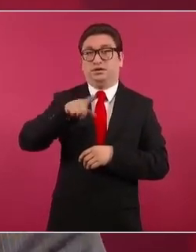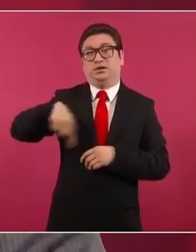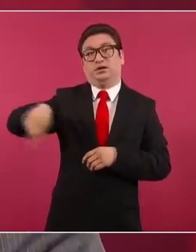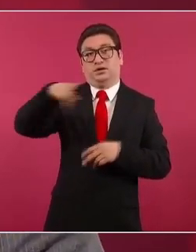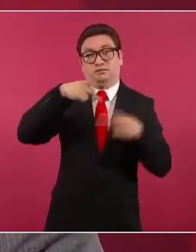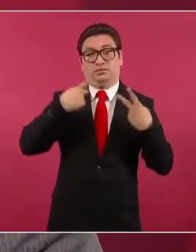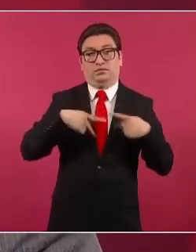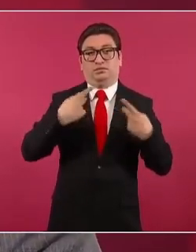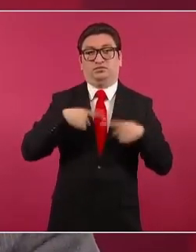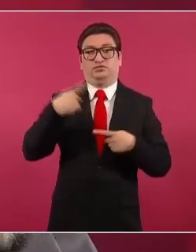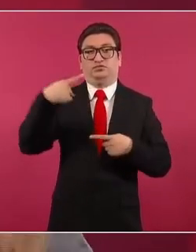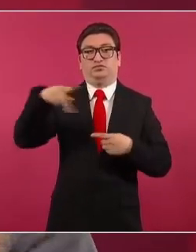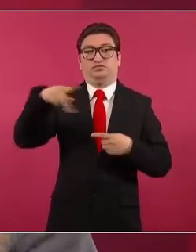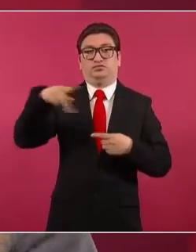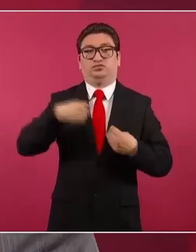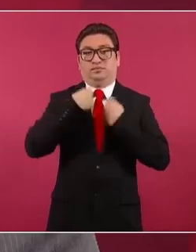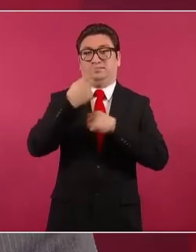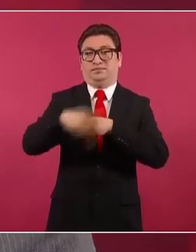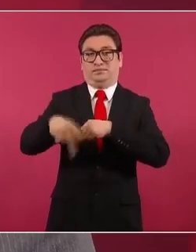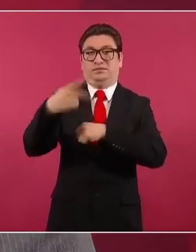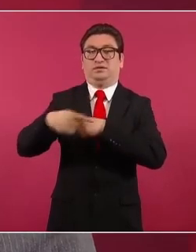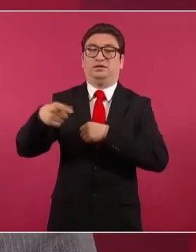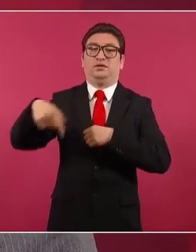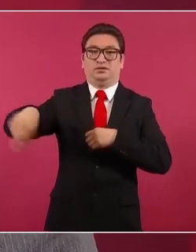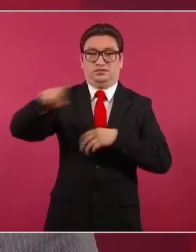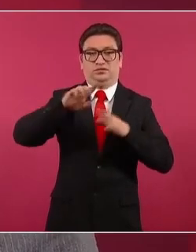riesgo a los migrantes.